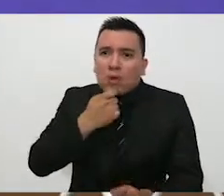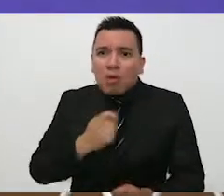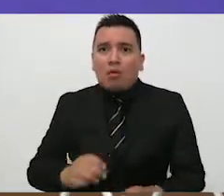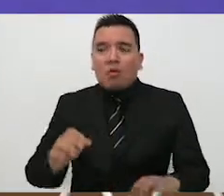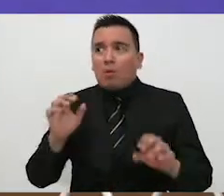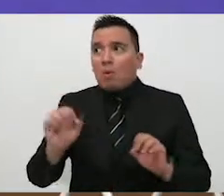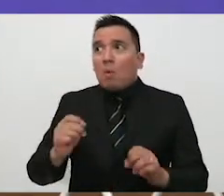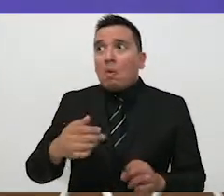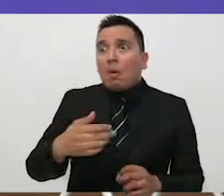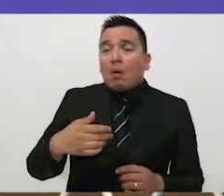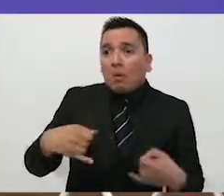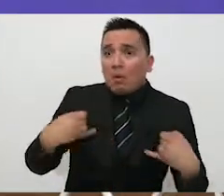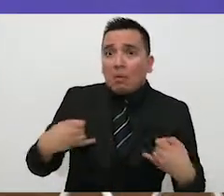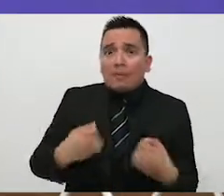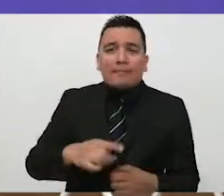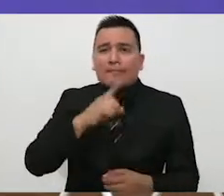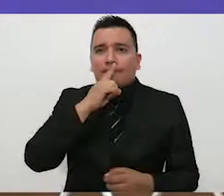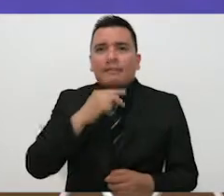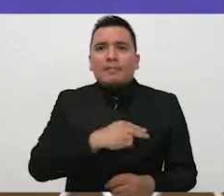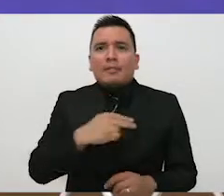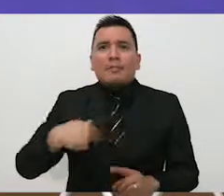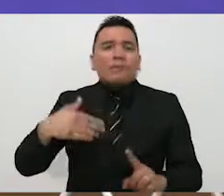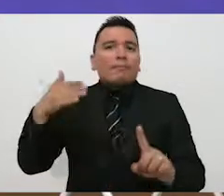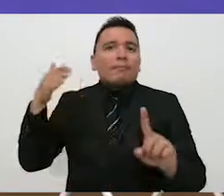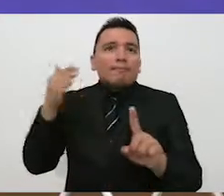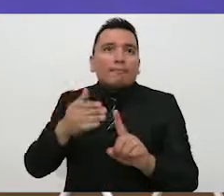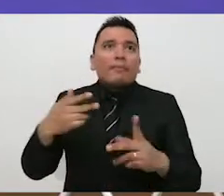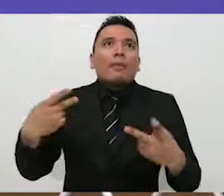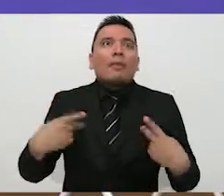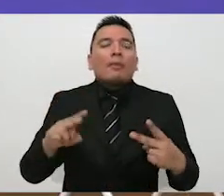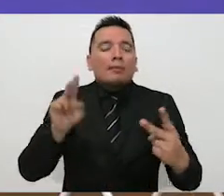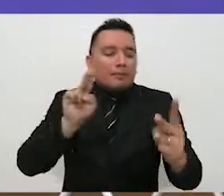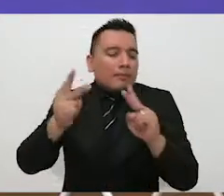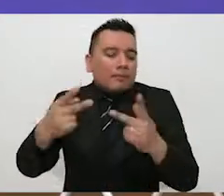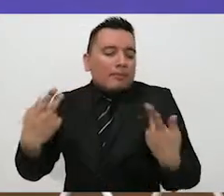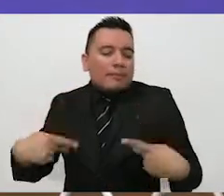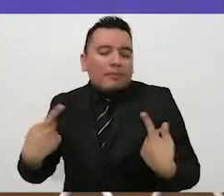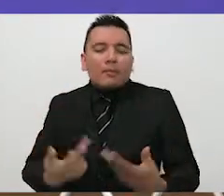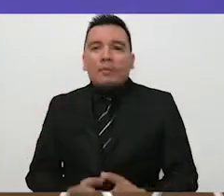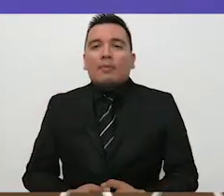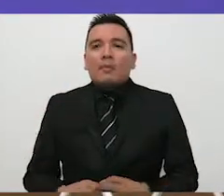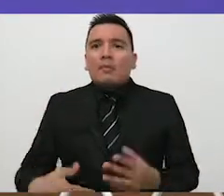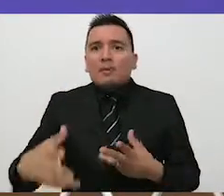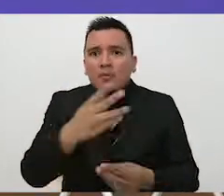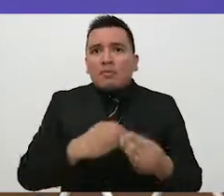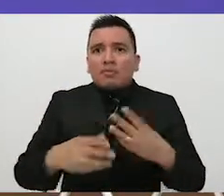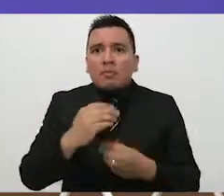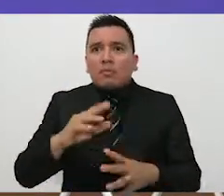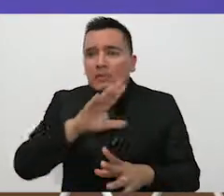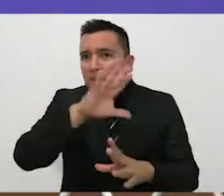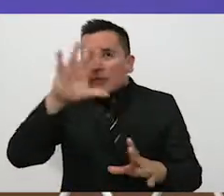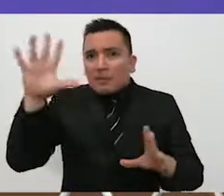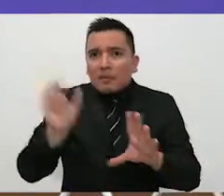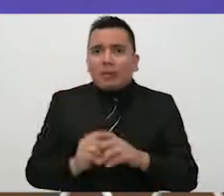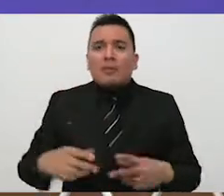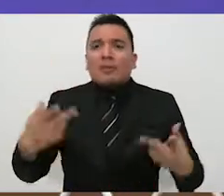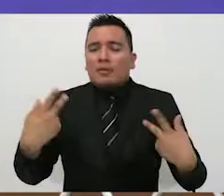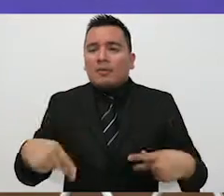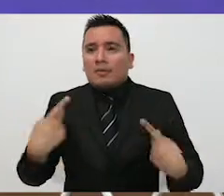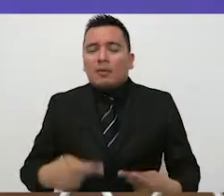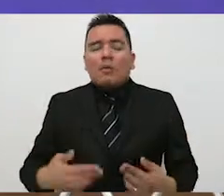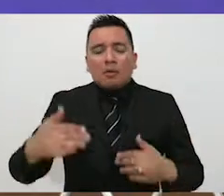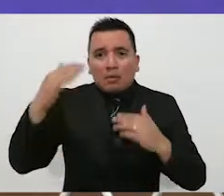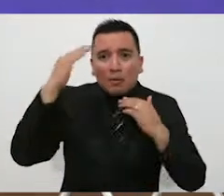jóvenes. Es ir a hablar con los vecinos de una colonia, completos a las personas, a los adultos